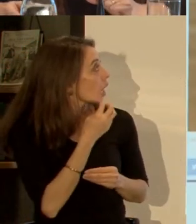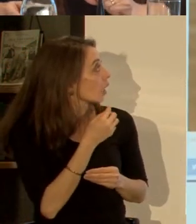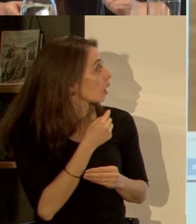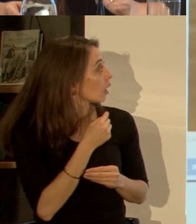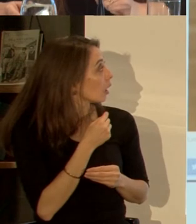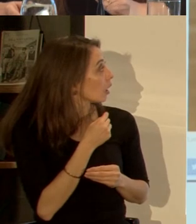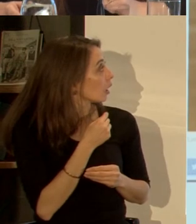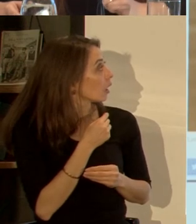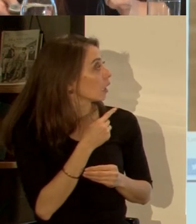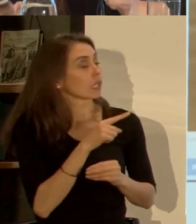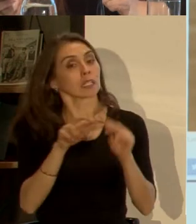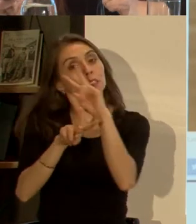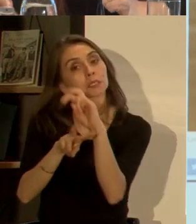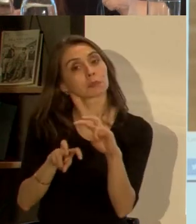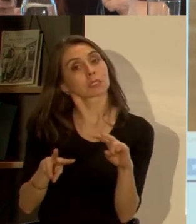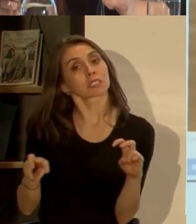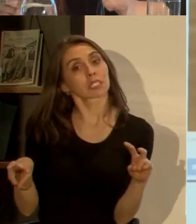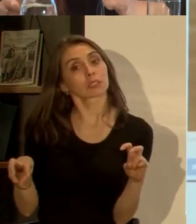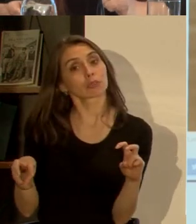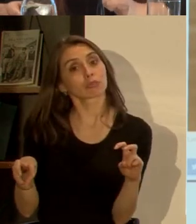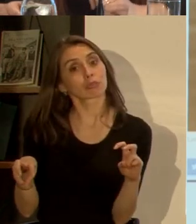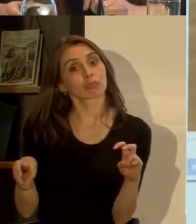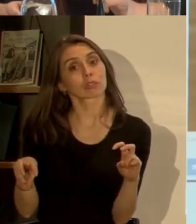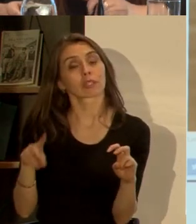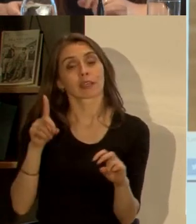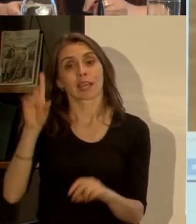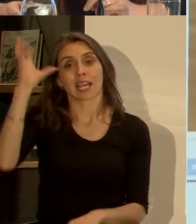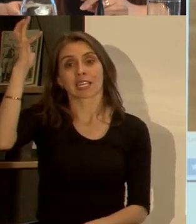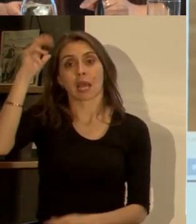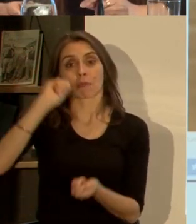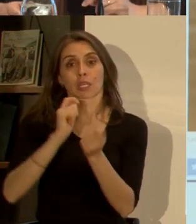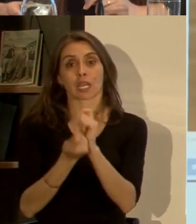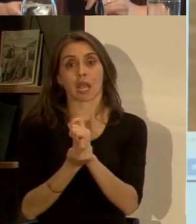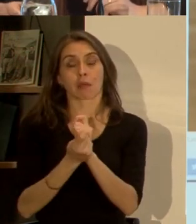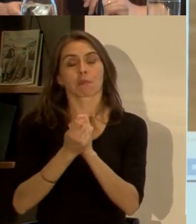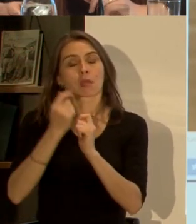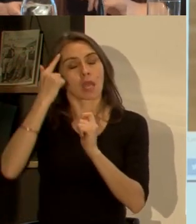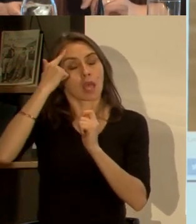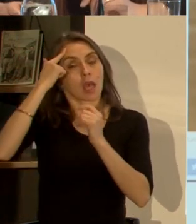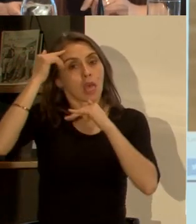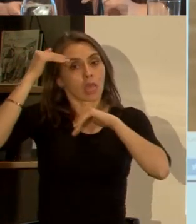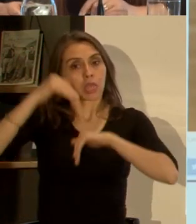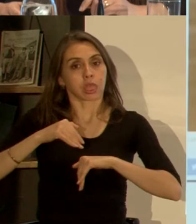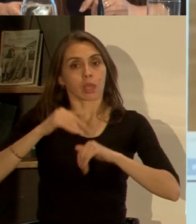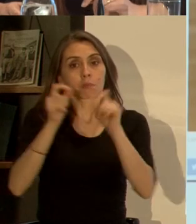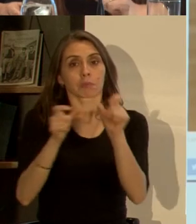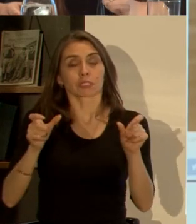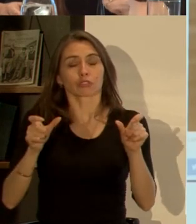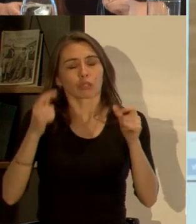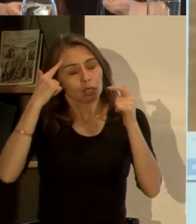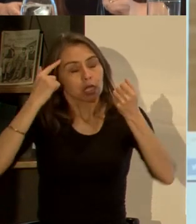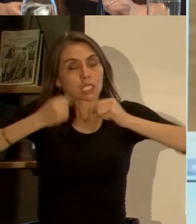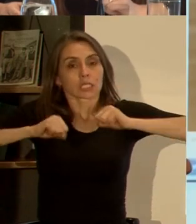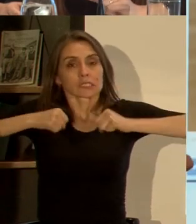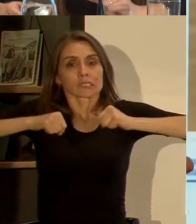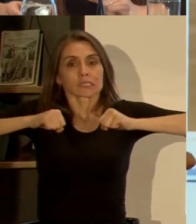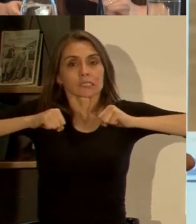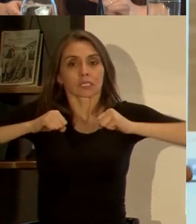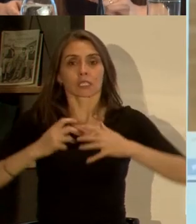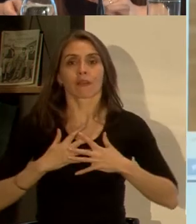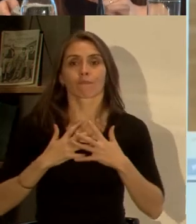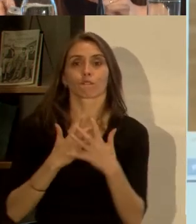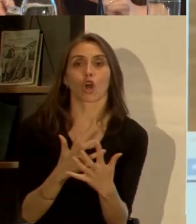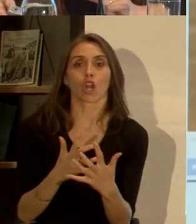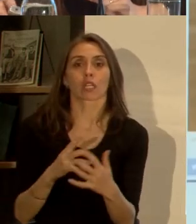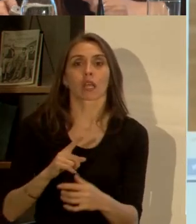de un estudio que se hizo que el cambio climático está afectando la salud mental la gente se está volviendo más más